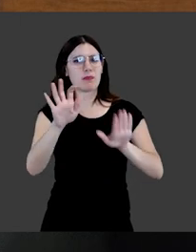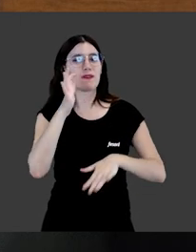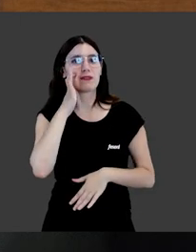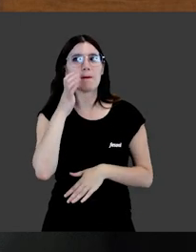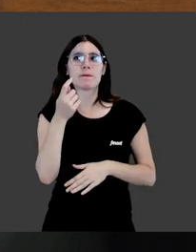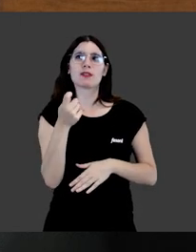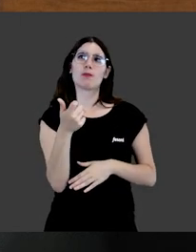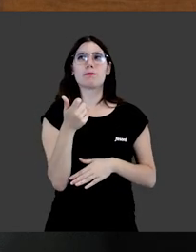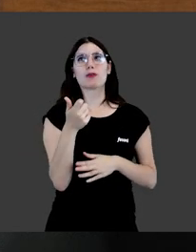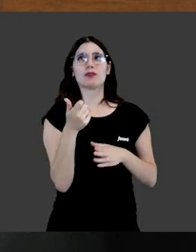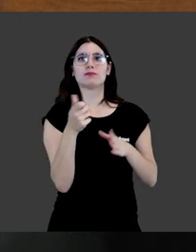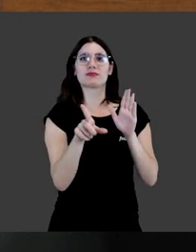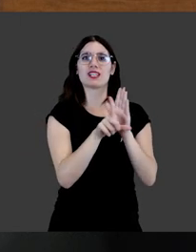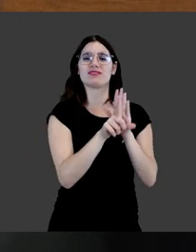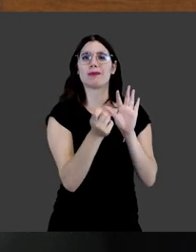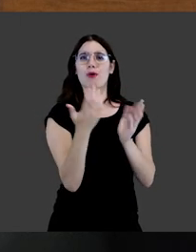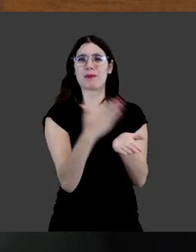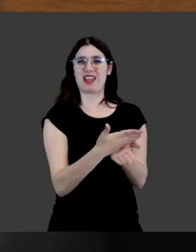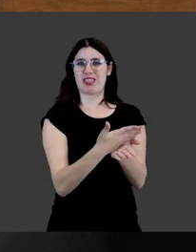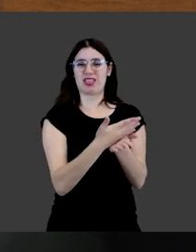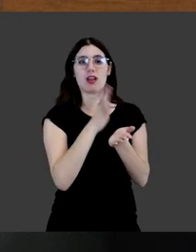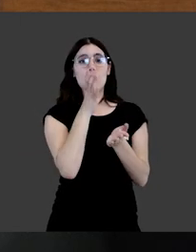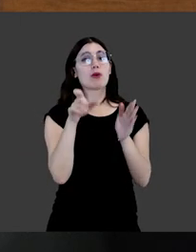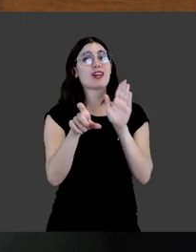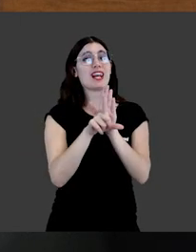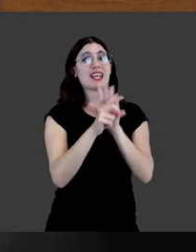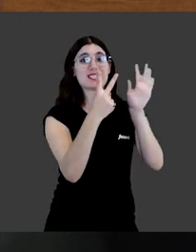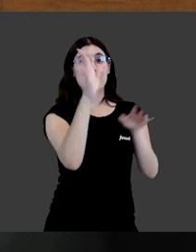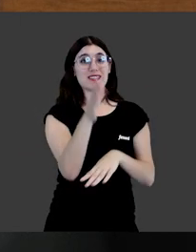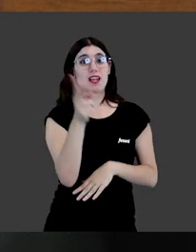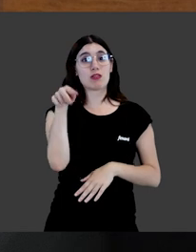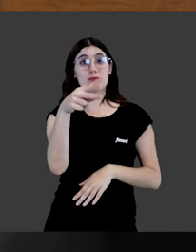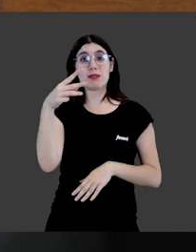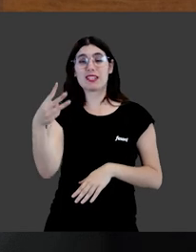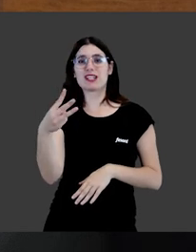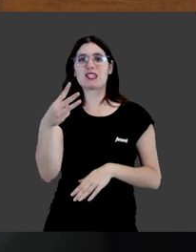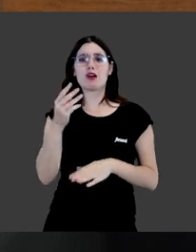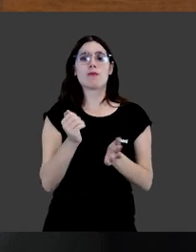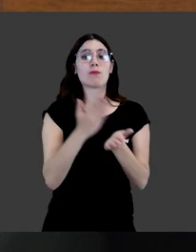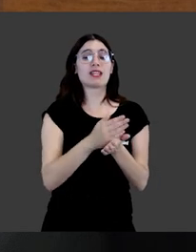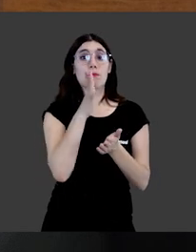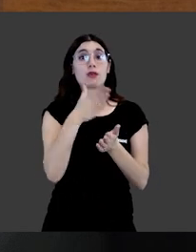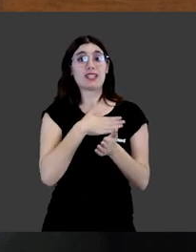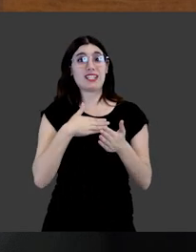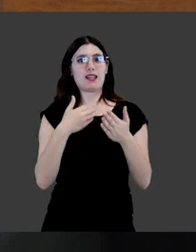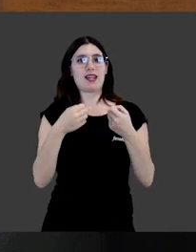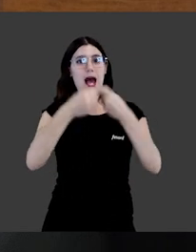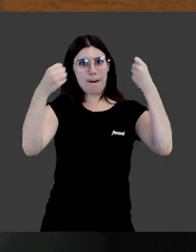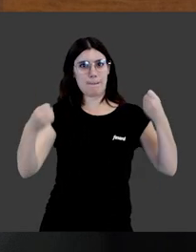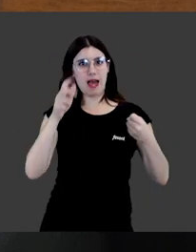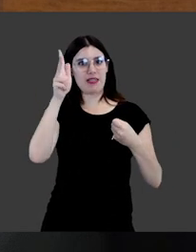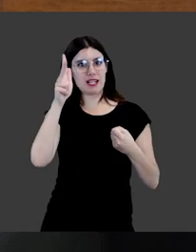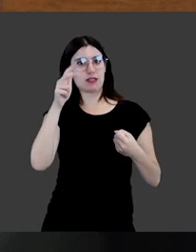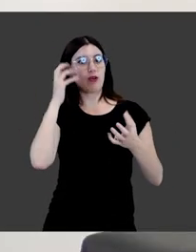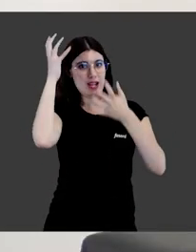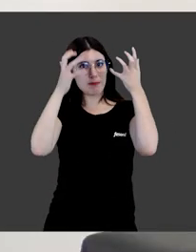pero podemos decir que se han quedado un poco como a medio camino, sobre todo con la ley 7-2023, porque realmente pretende ampliar los